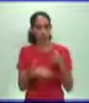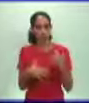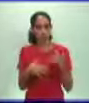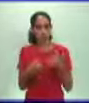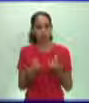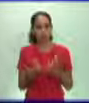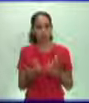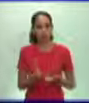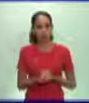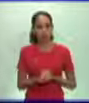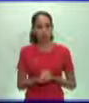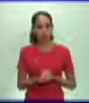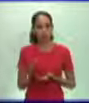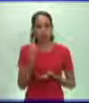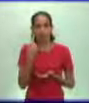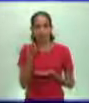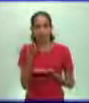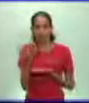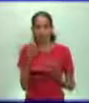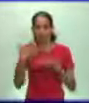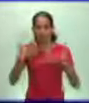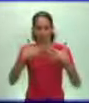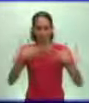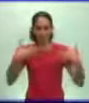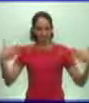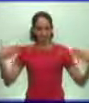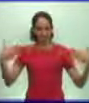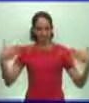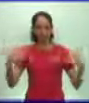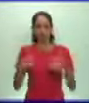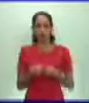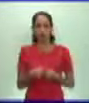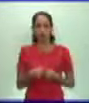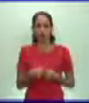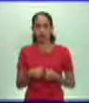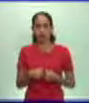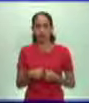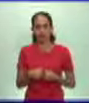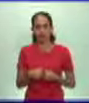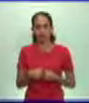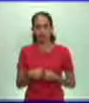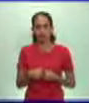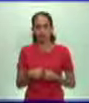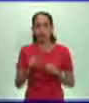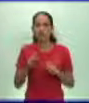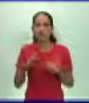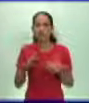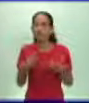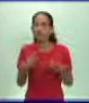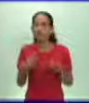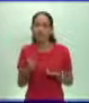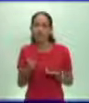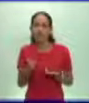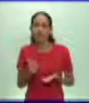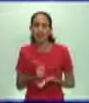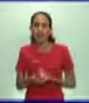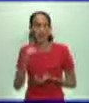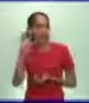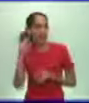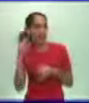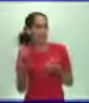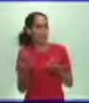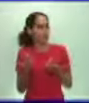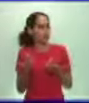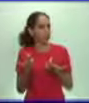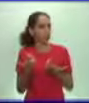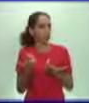precisamente lo cercado. Recuerdan que conversamos aquí, ¿verdad? Sobre los cercados. ¿Y en qué consistían los cercados? Bueno, en que precisamente